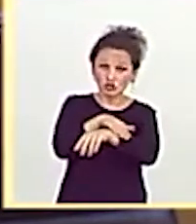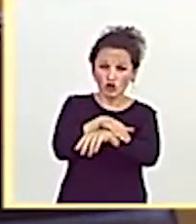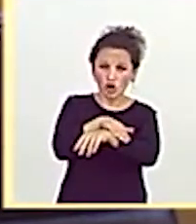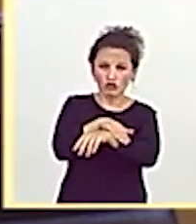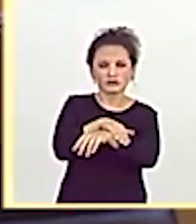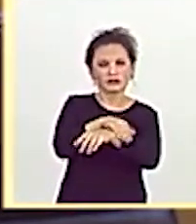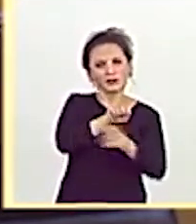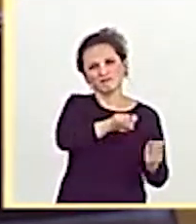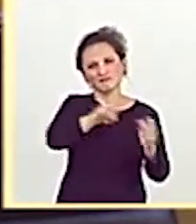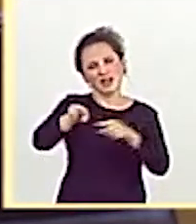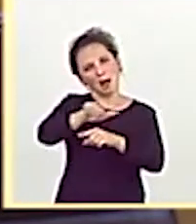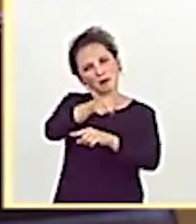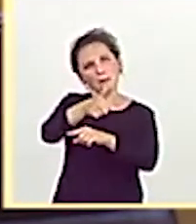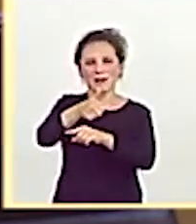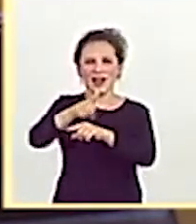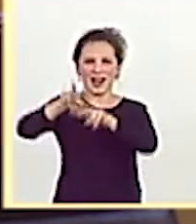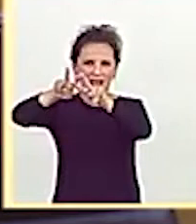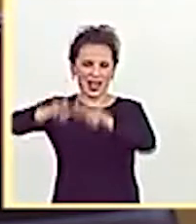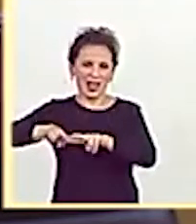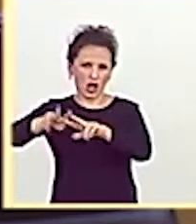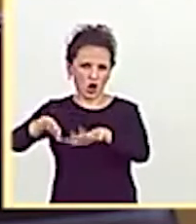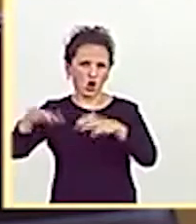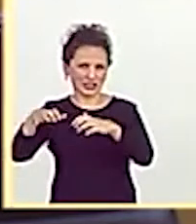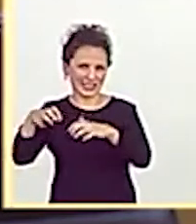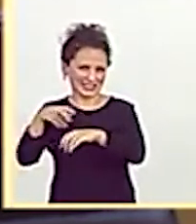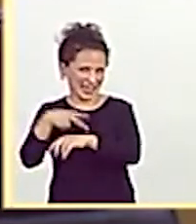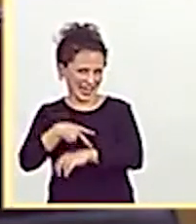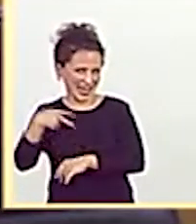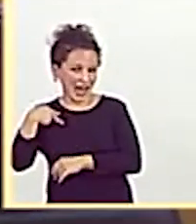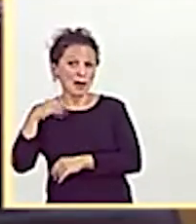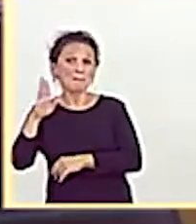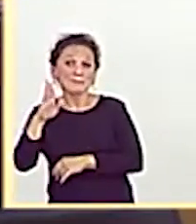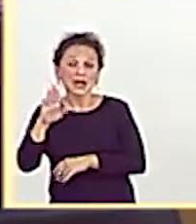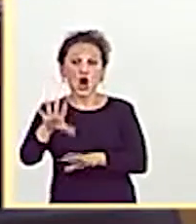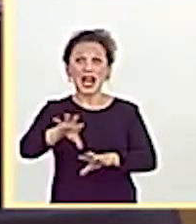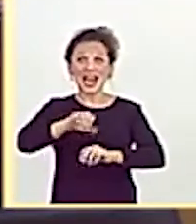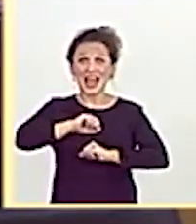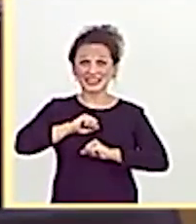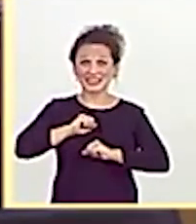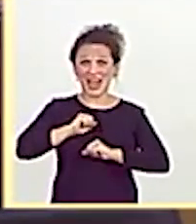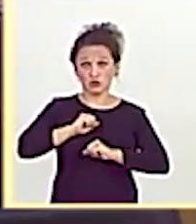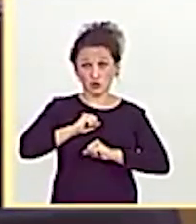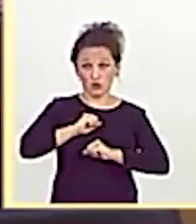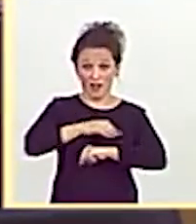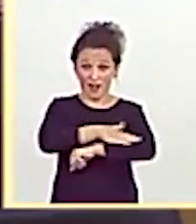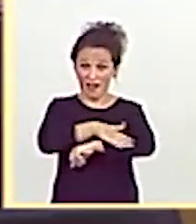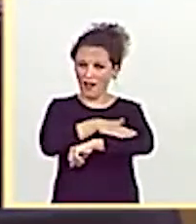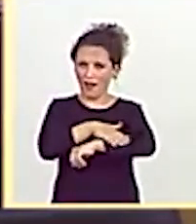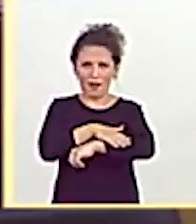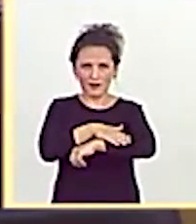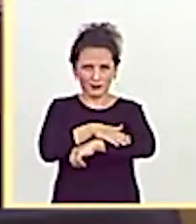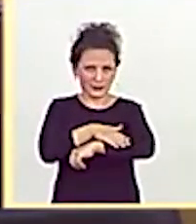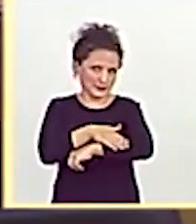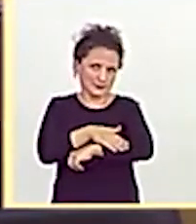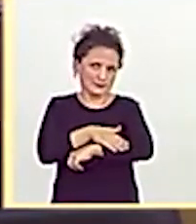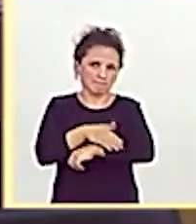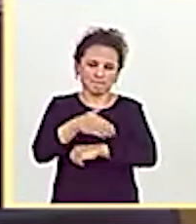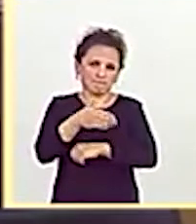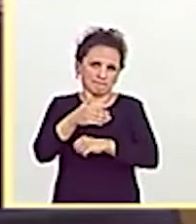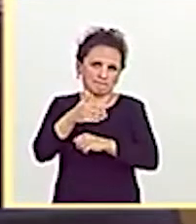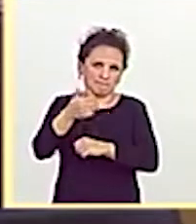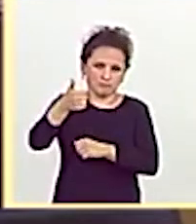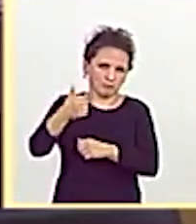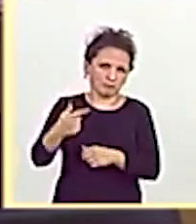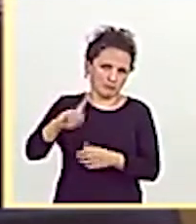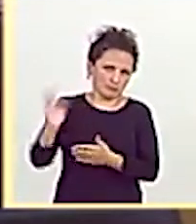Generales pero se acabó la legislatura La cuestión es que el nuevo gobierno que lleva ya 10 meses no sabemos si sobre este